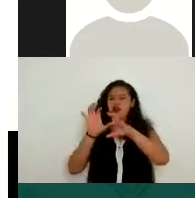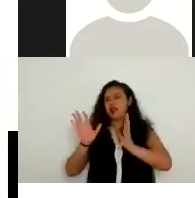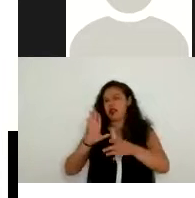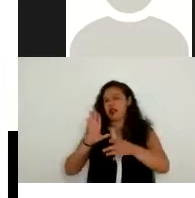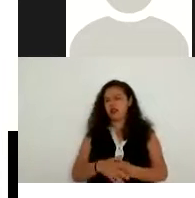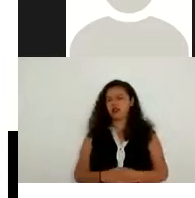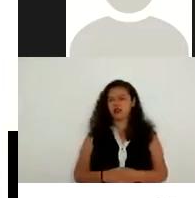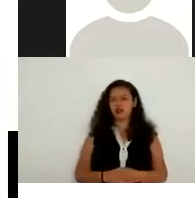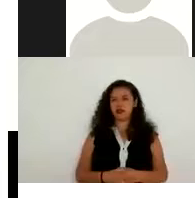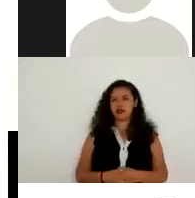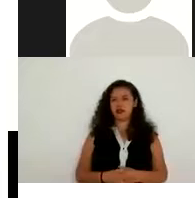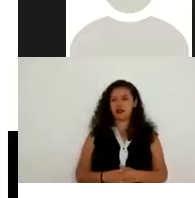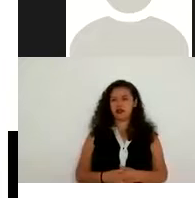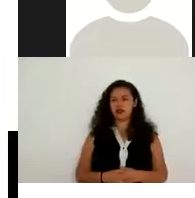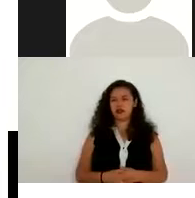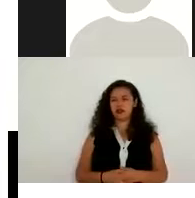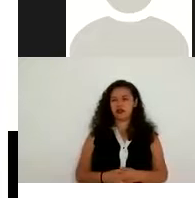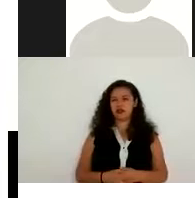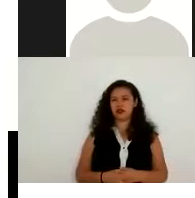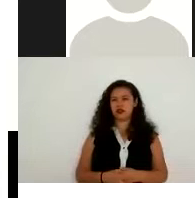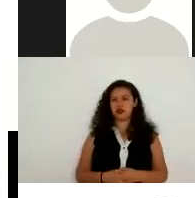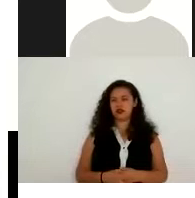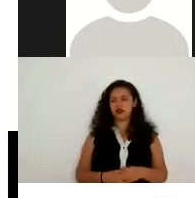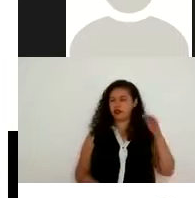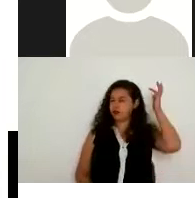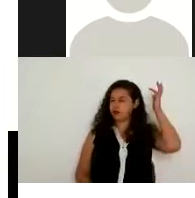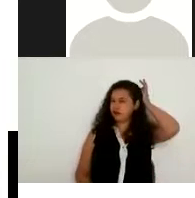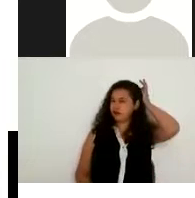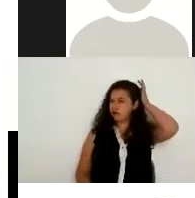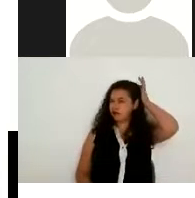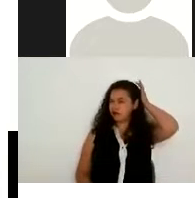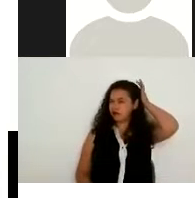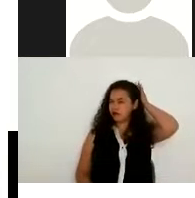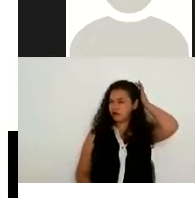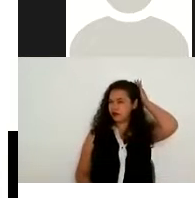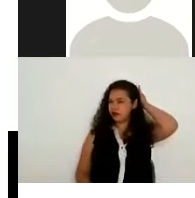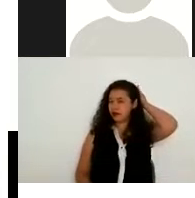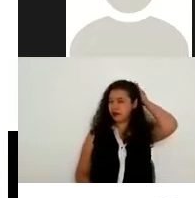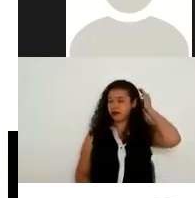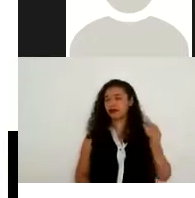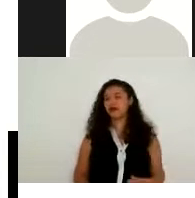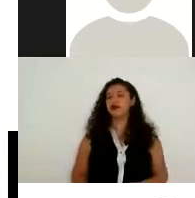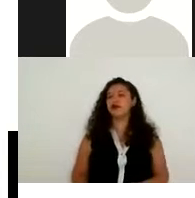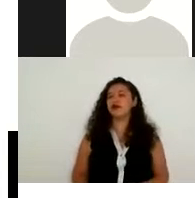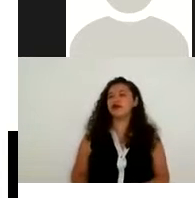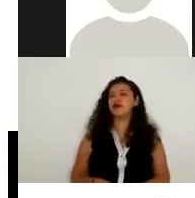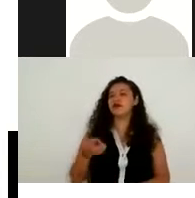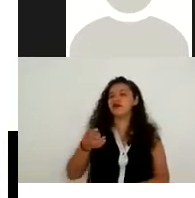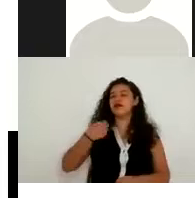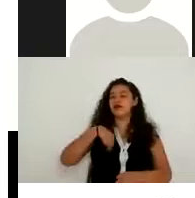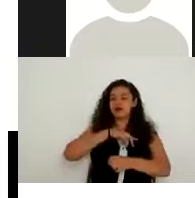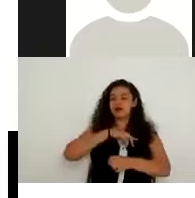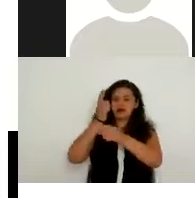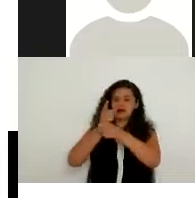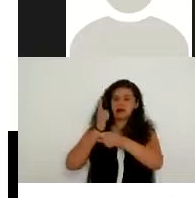entonces esto es lo que nos está pues indicando que podamos tener los